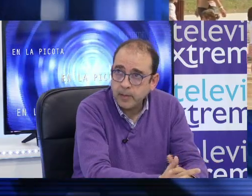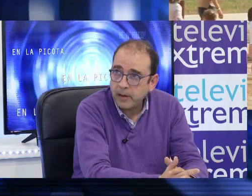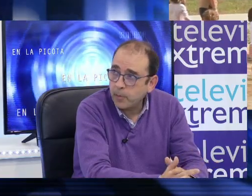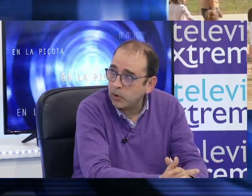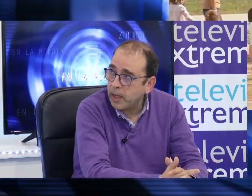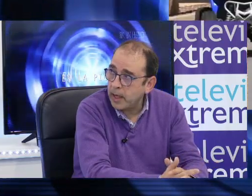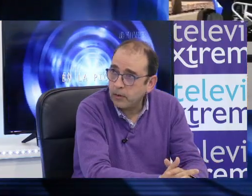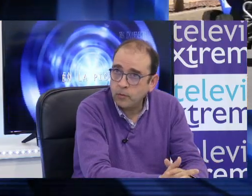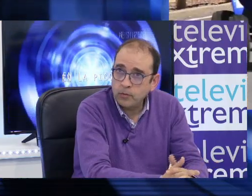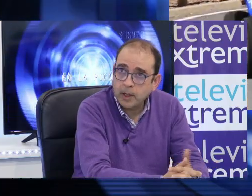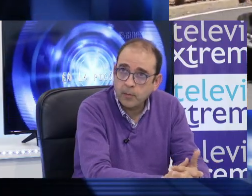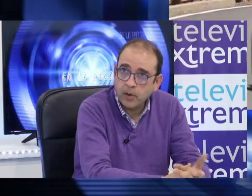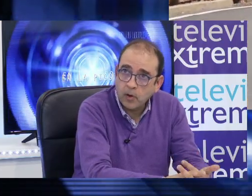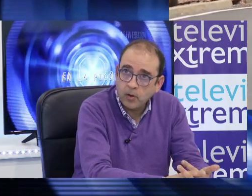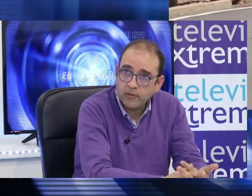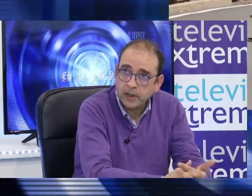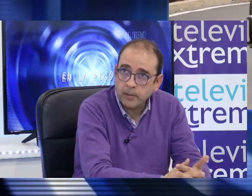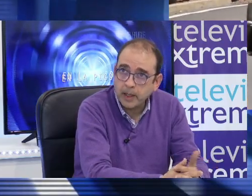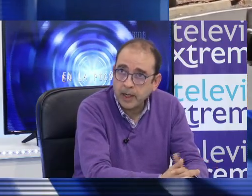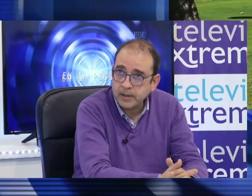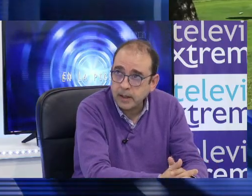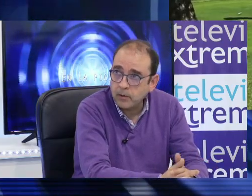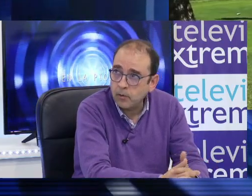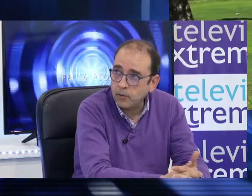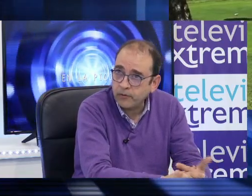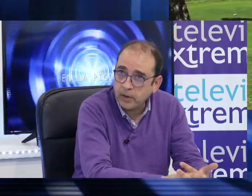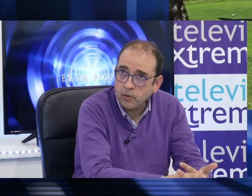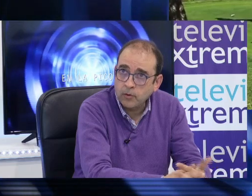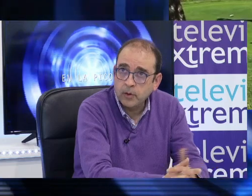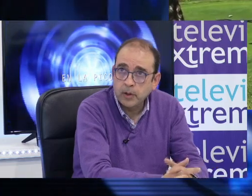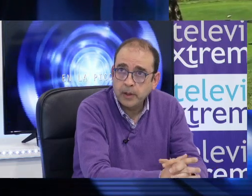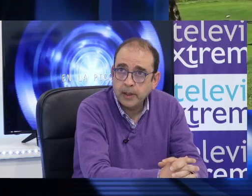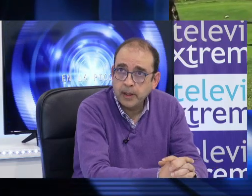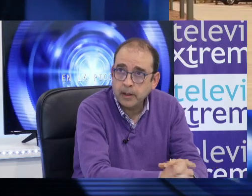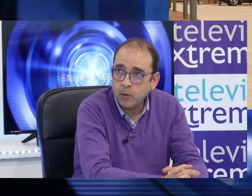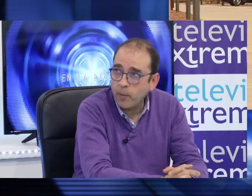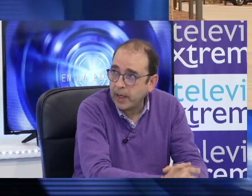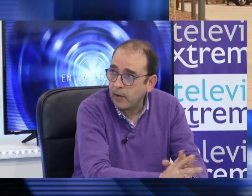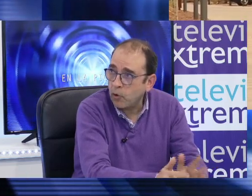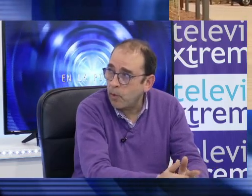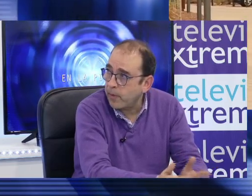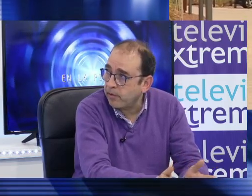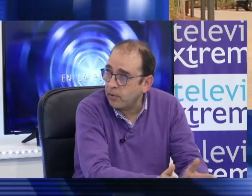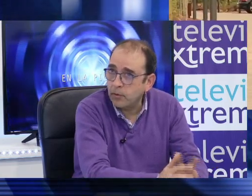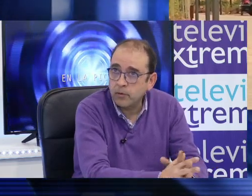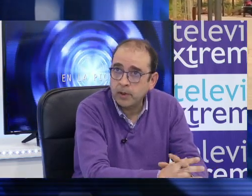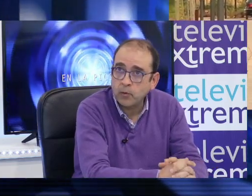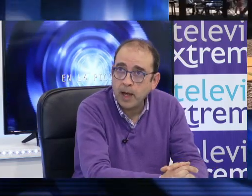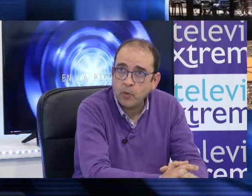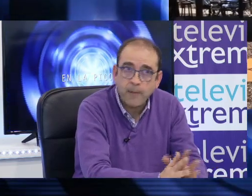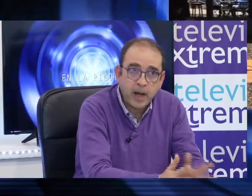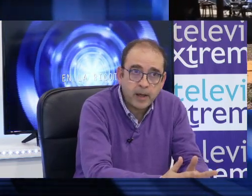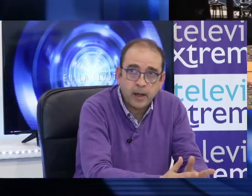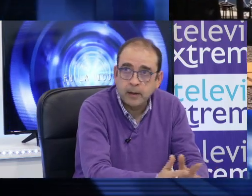que se termina de explotar, un campo de golf que terminará siendo o no siendo recuperado como espacio natural,